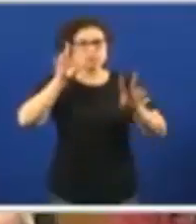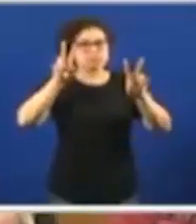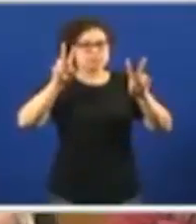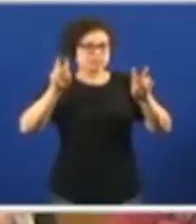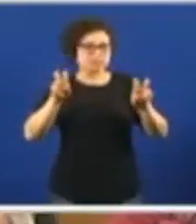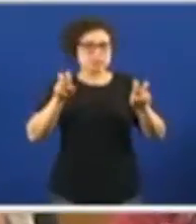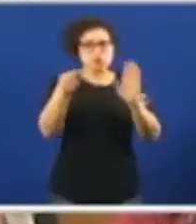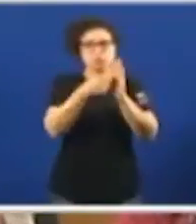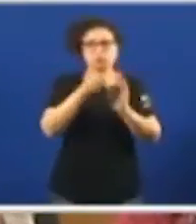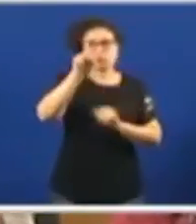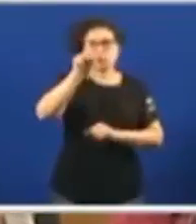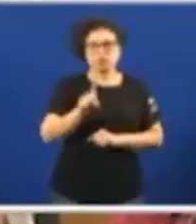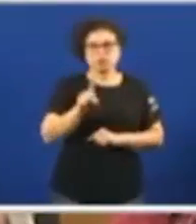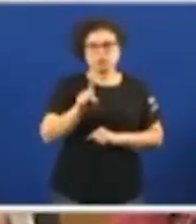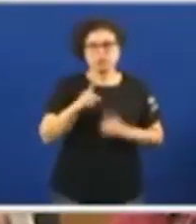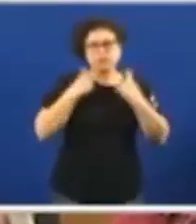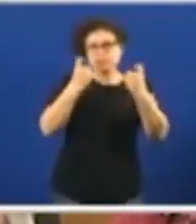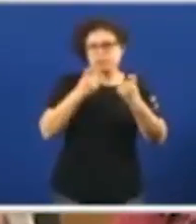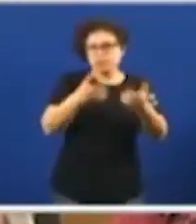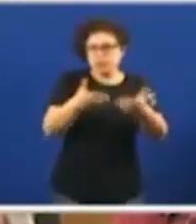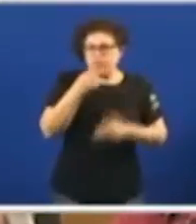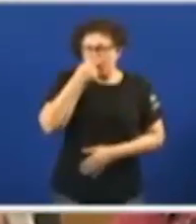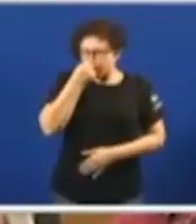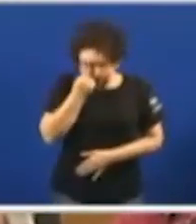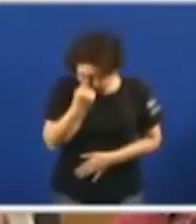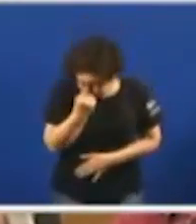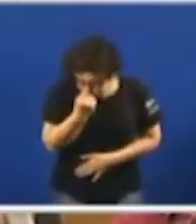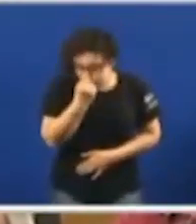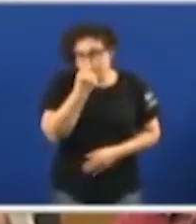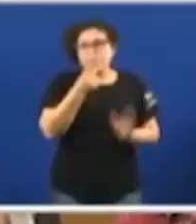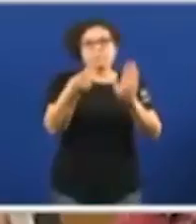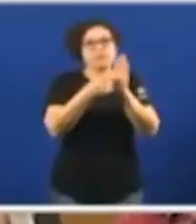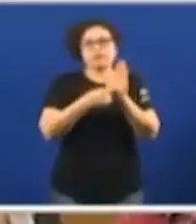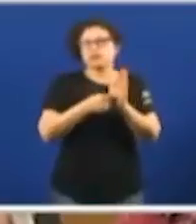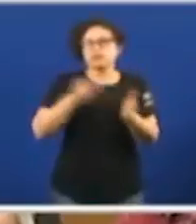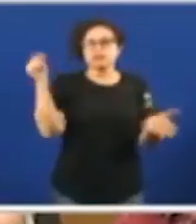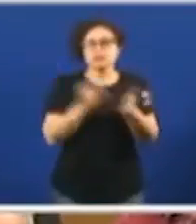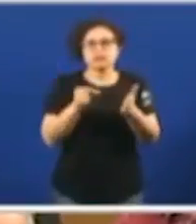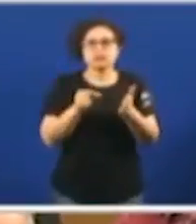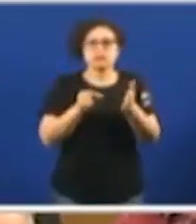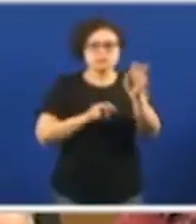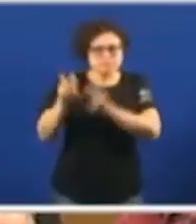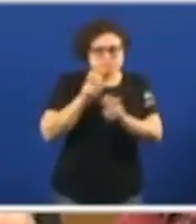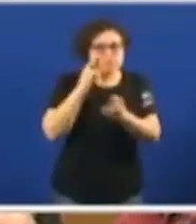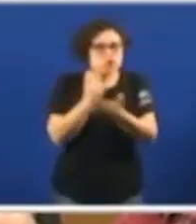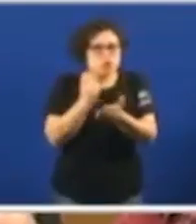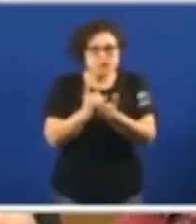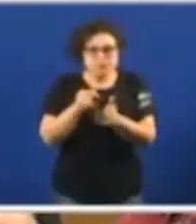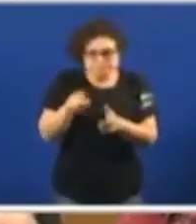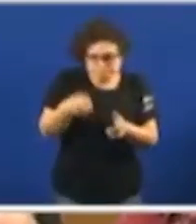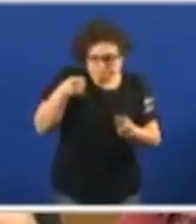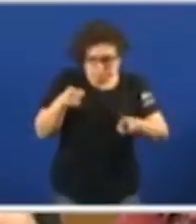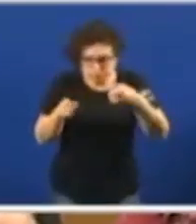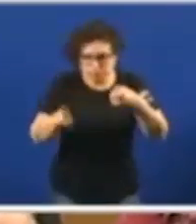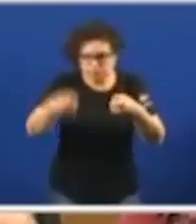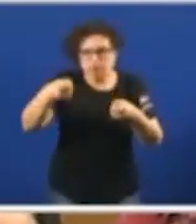Punto 1, rematar no máis breve prazo de tempo posible as proposicións e recollida de mostras que comenzarán nos vindeiros días non só os contaminados con lindano no